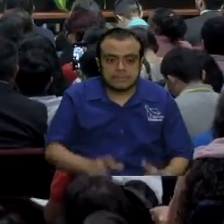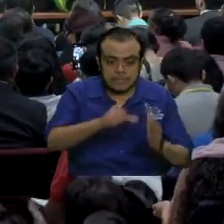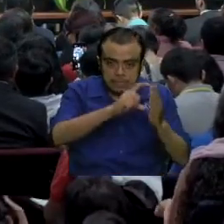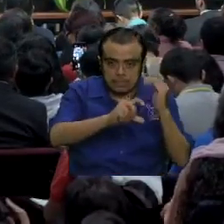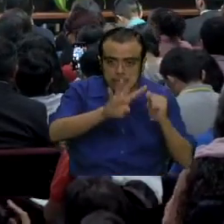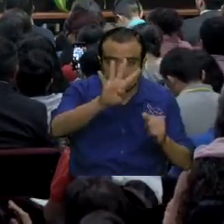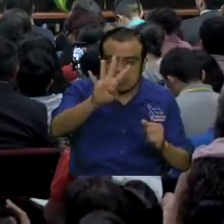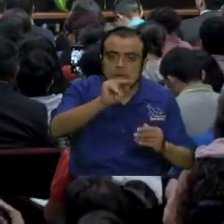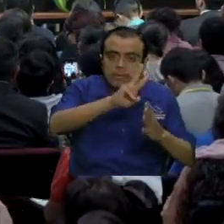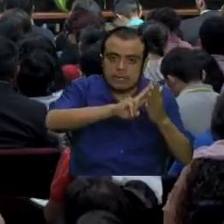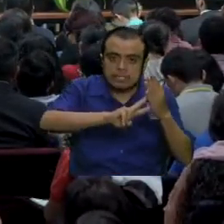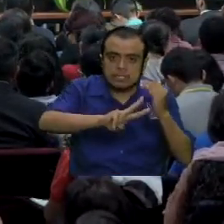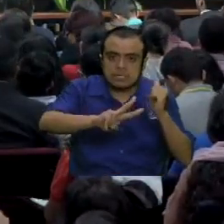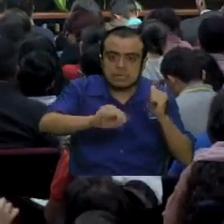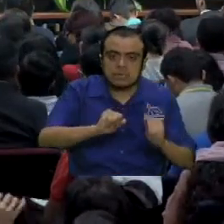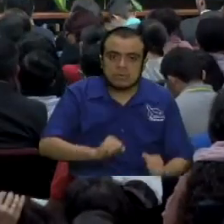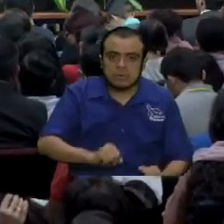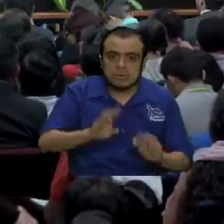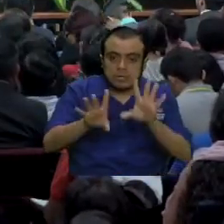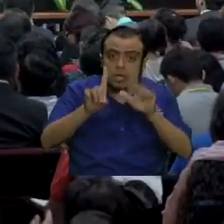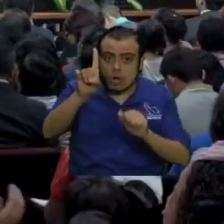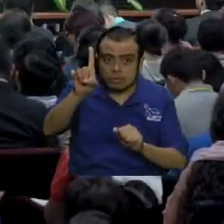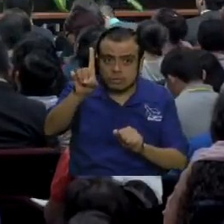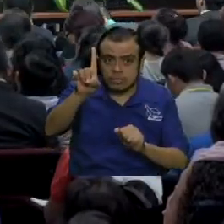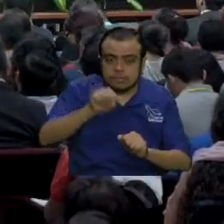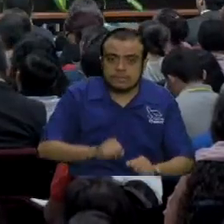4, versículo por ahí 11.